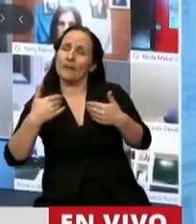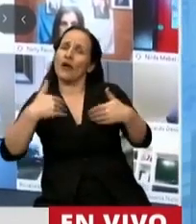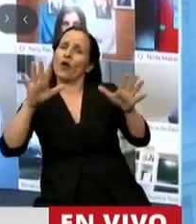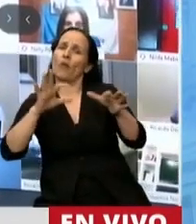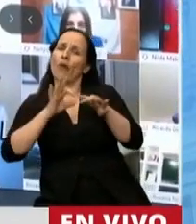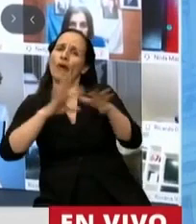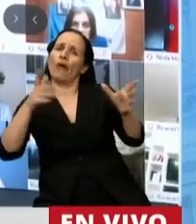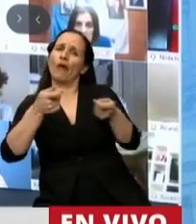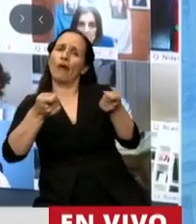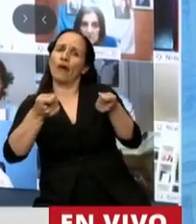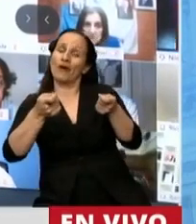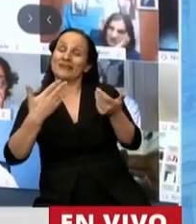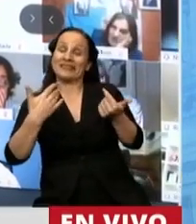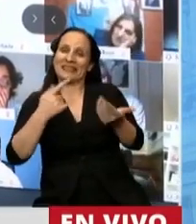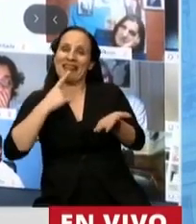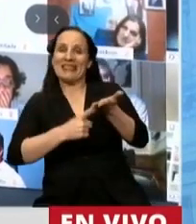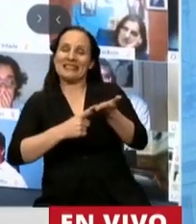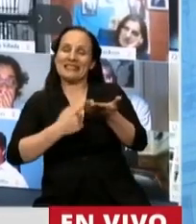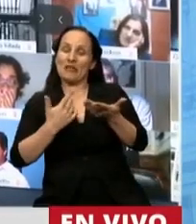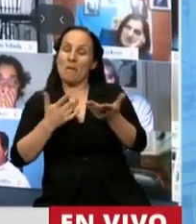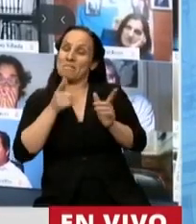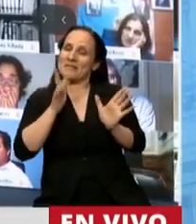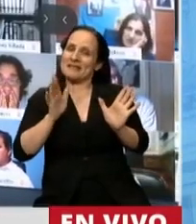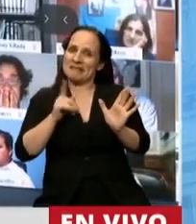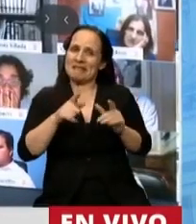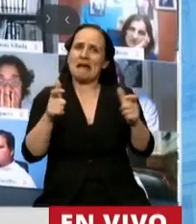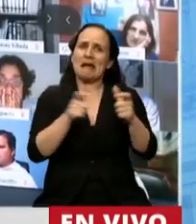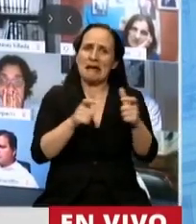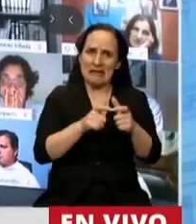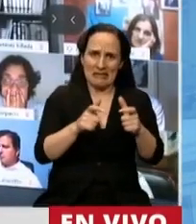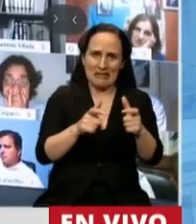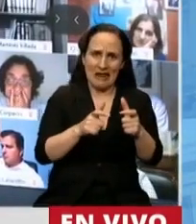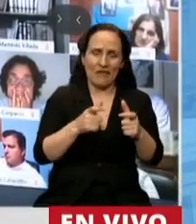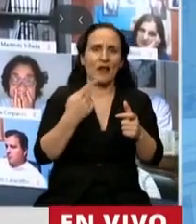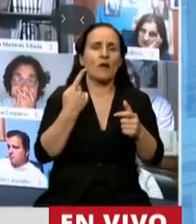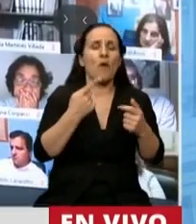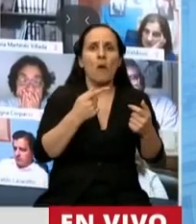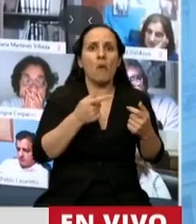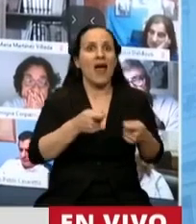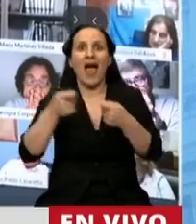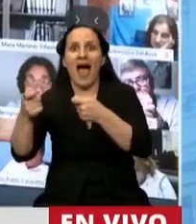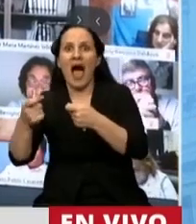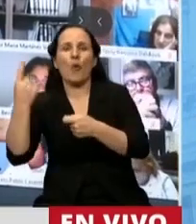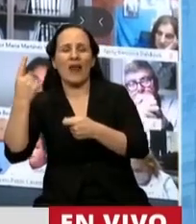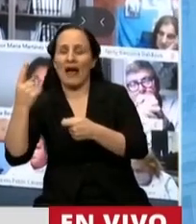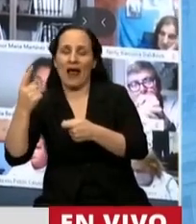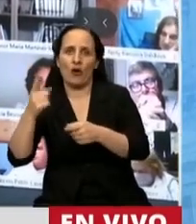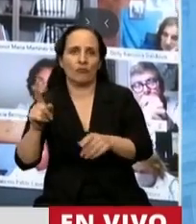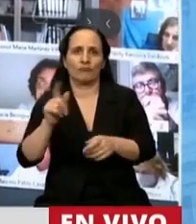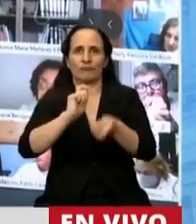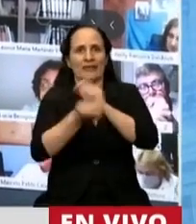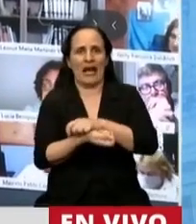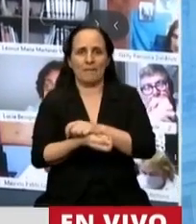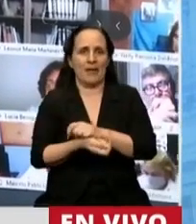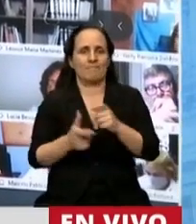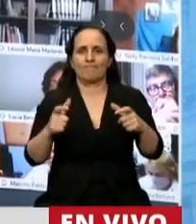que puede llegar a lo arbitrario. El bono pasa a ser de transferible por única vez a intransferible, además de